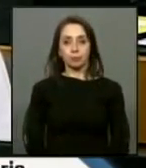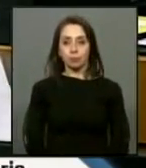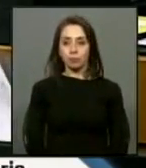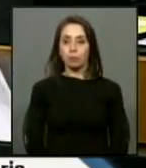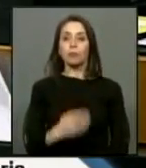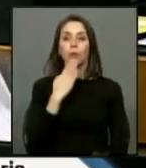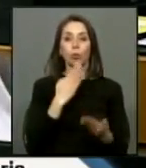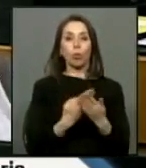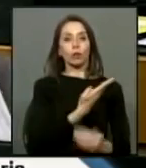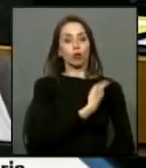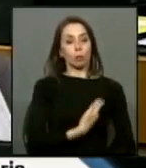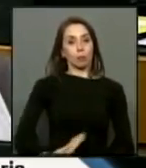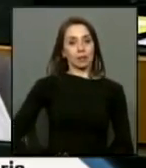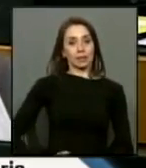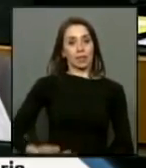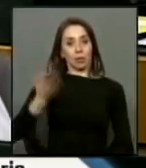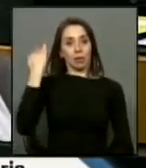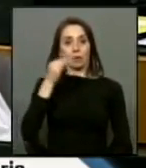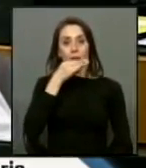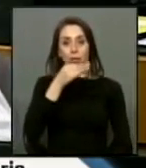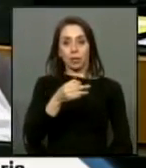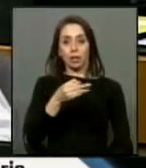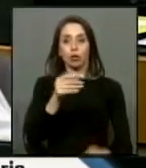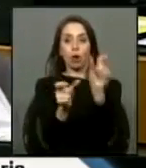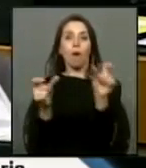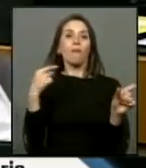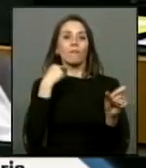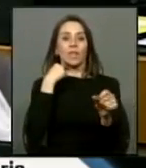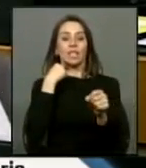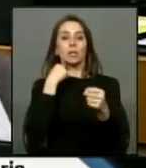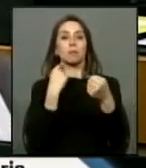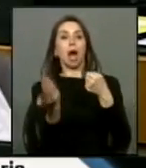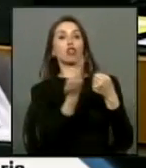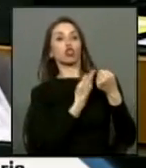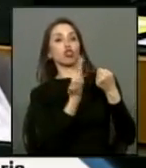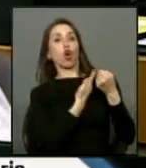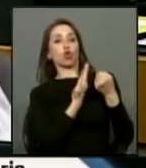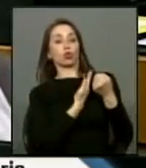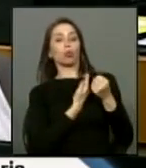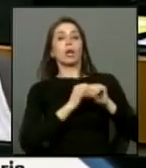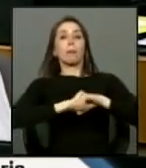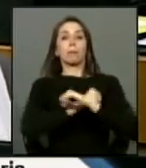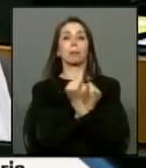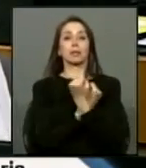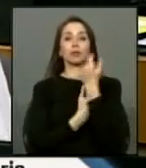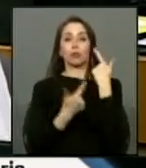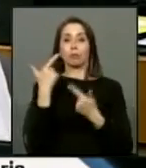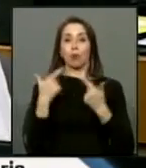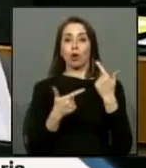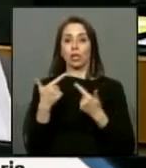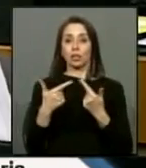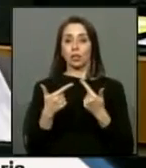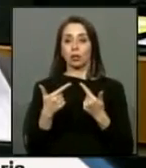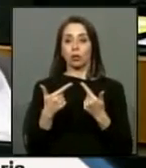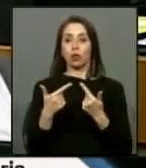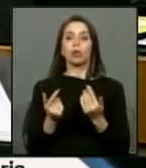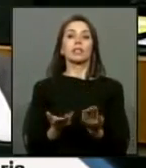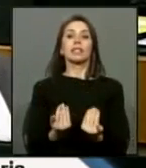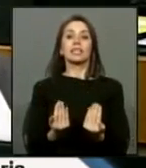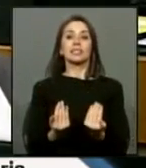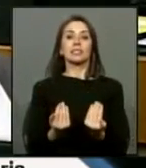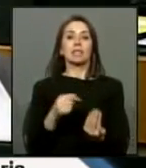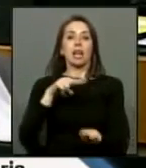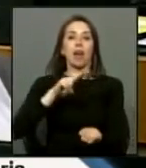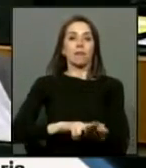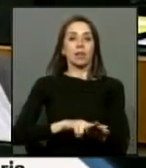cuando un presidente dijo que para la víctima de la tortura y de la prisión política era necesario la